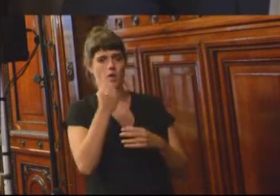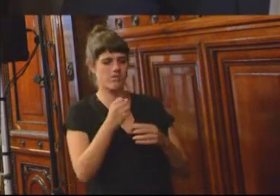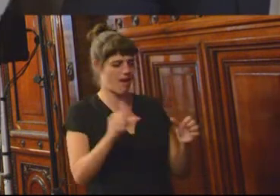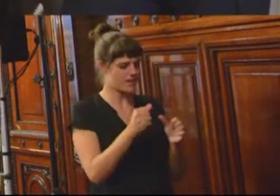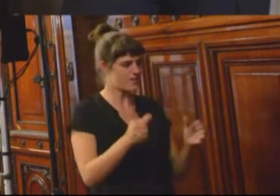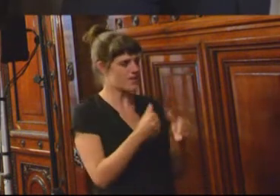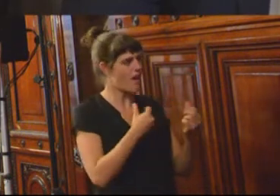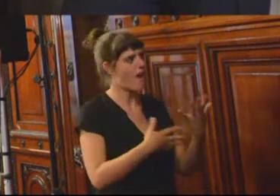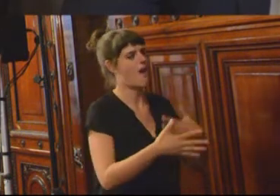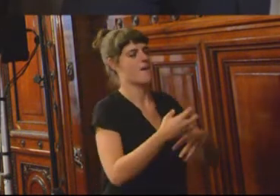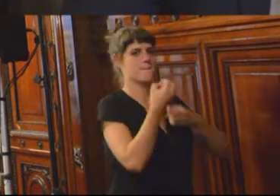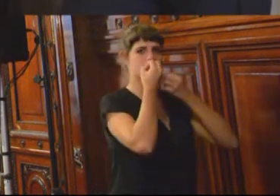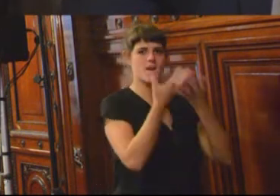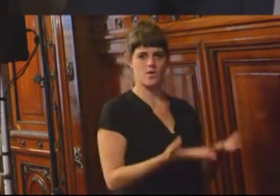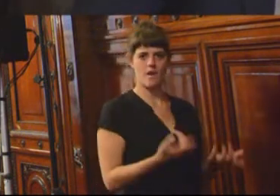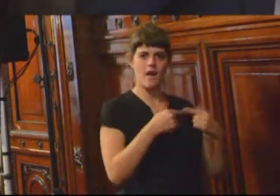cosas que estamos generando.